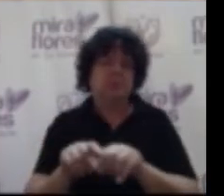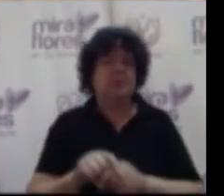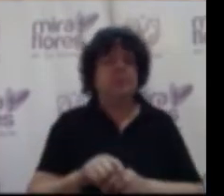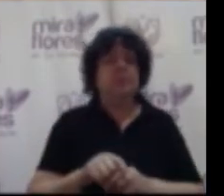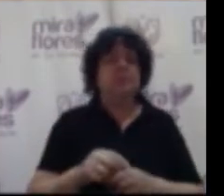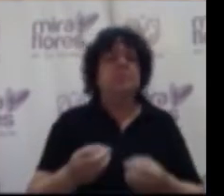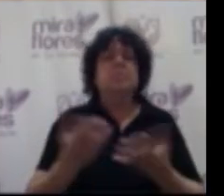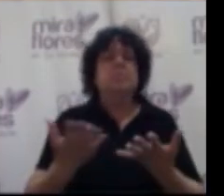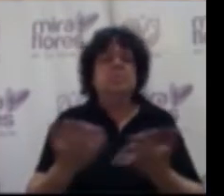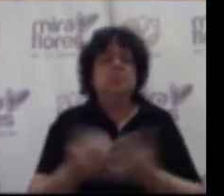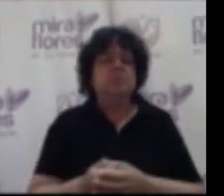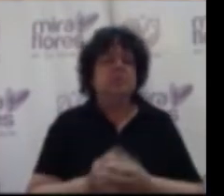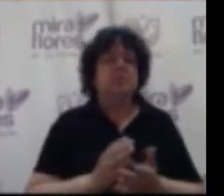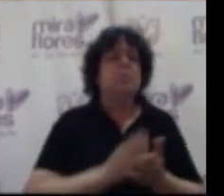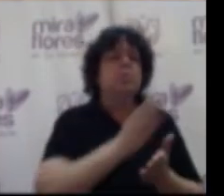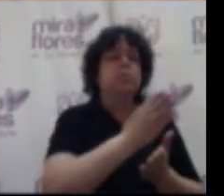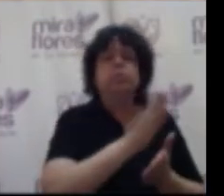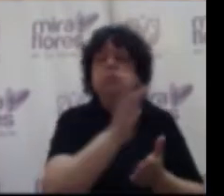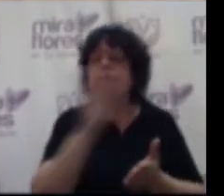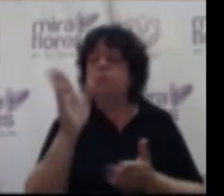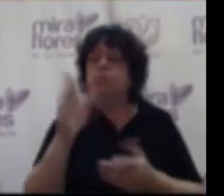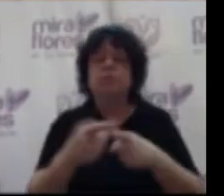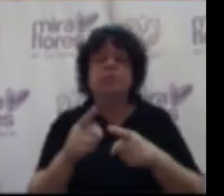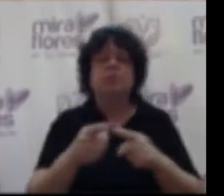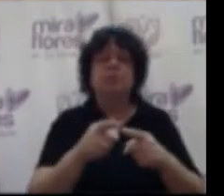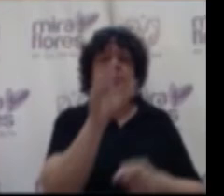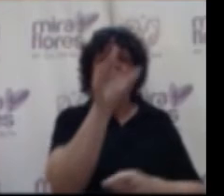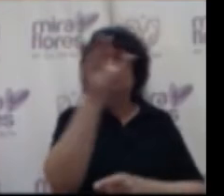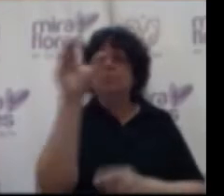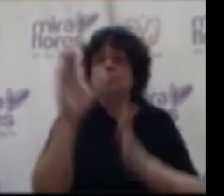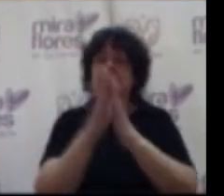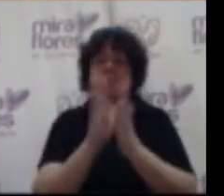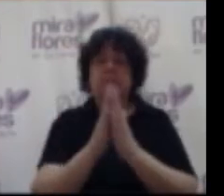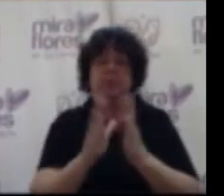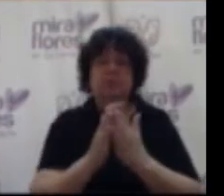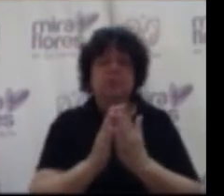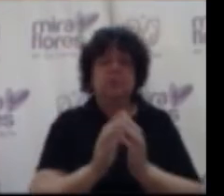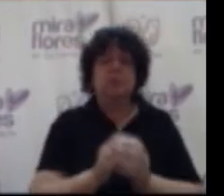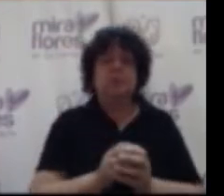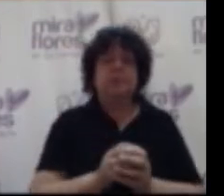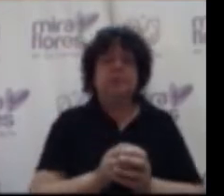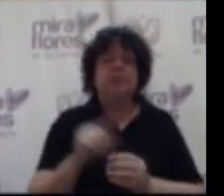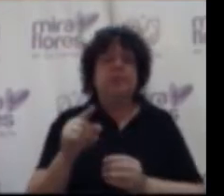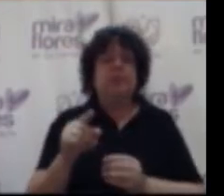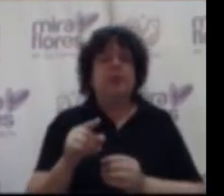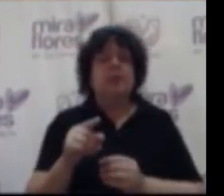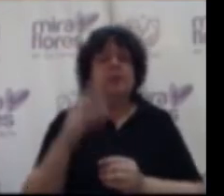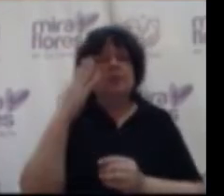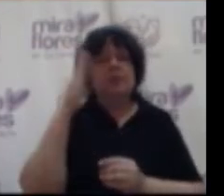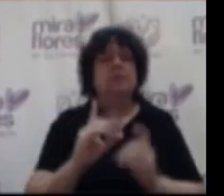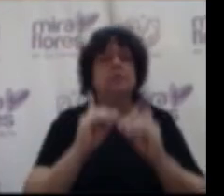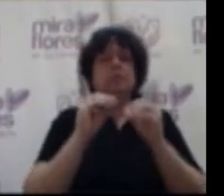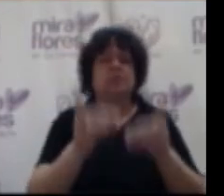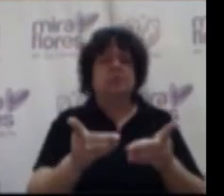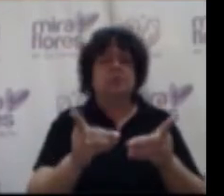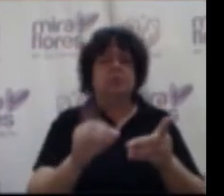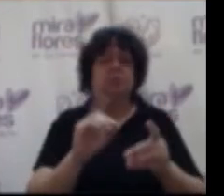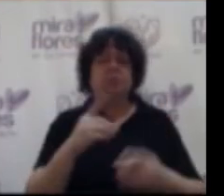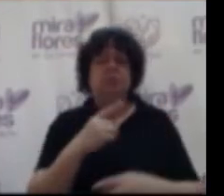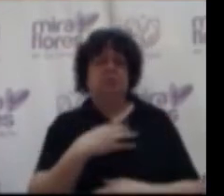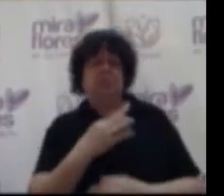los mismos que se destinarán a las bibliotecas municipales y programas de lectura implementados en la entidad entendiéndose que es una donación